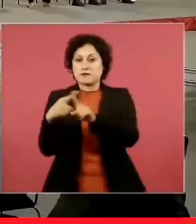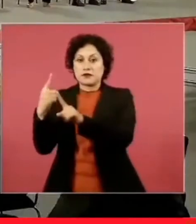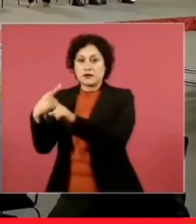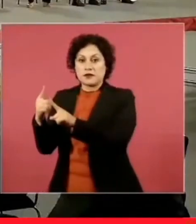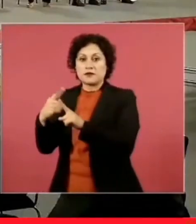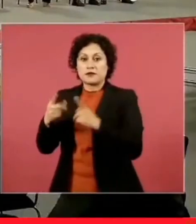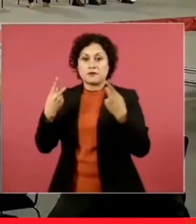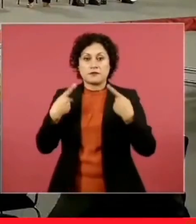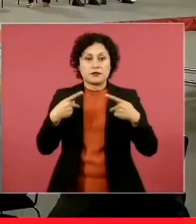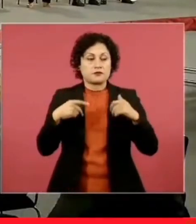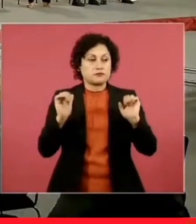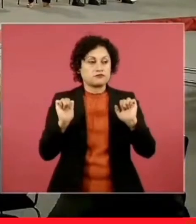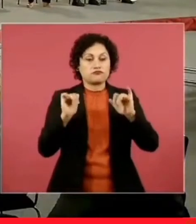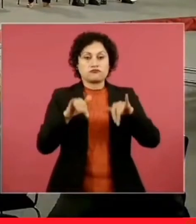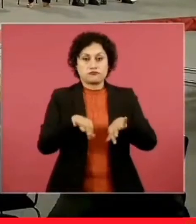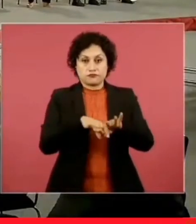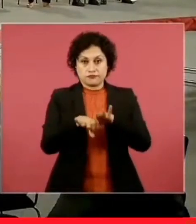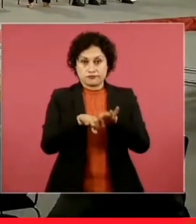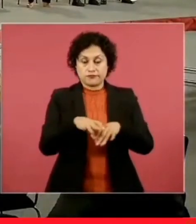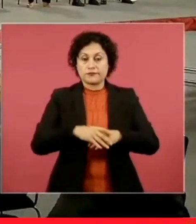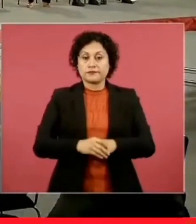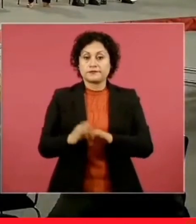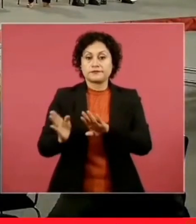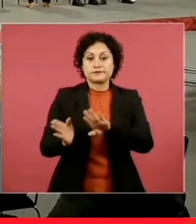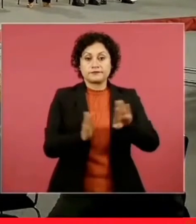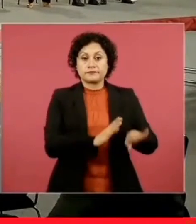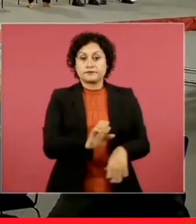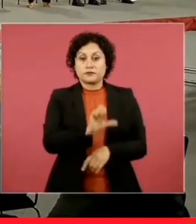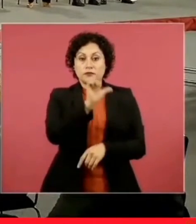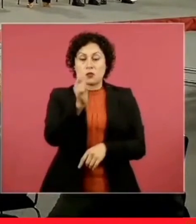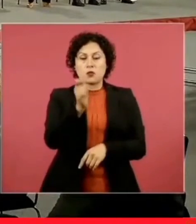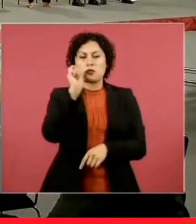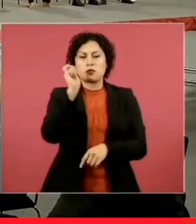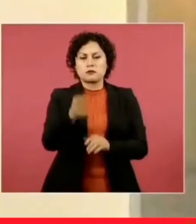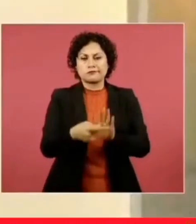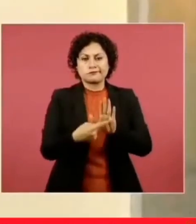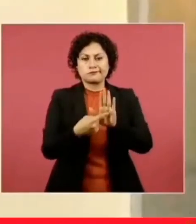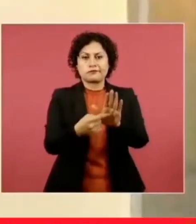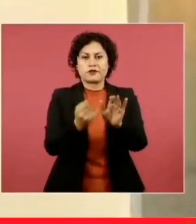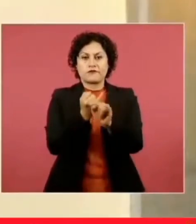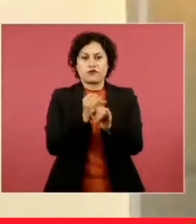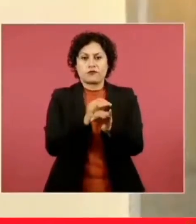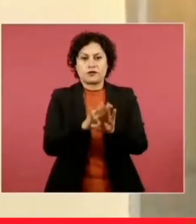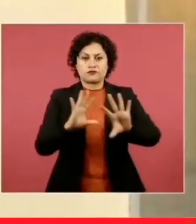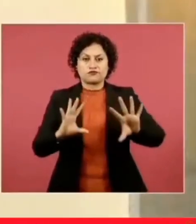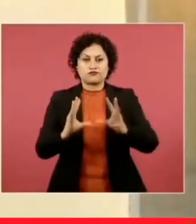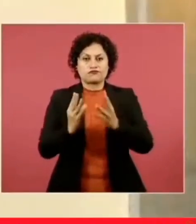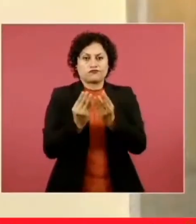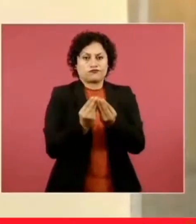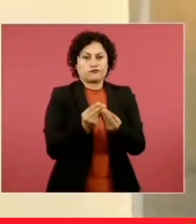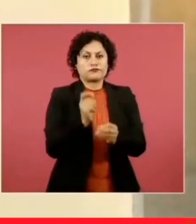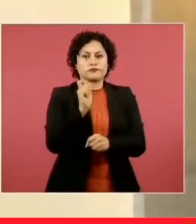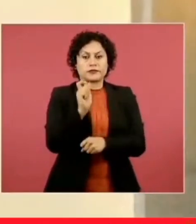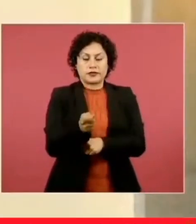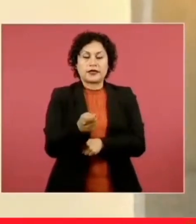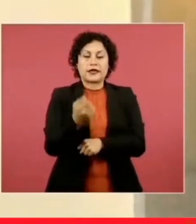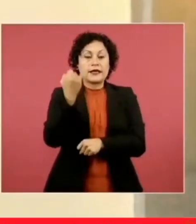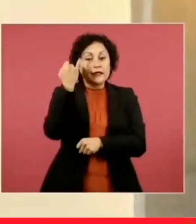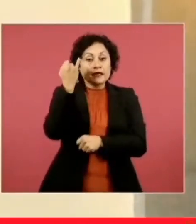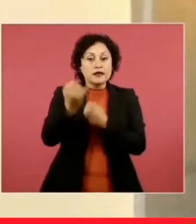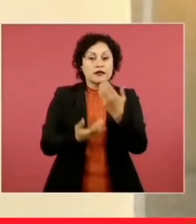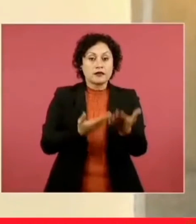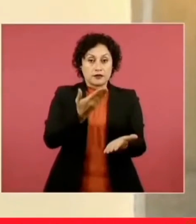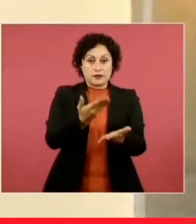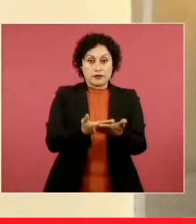En la siguiente lámina tenemos lo que es ya un resumen de lo que ha sido la política nacional de vivienda en esta